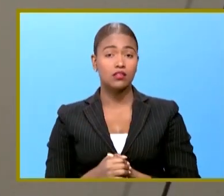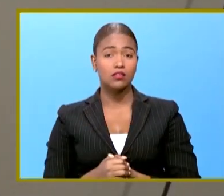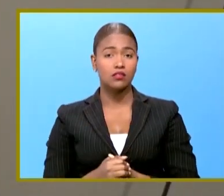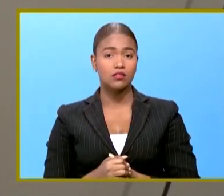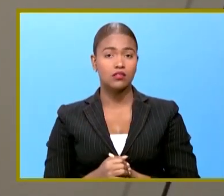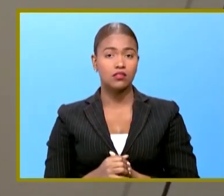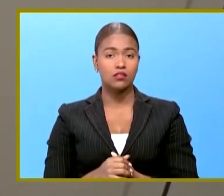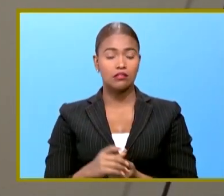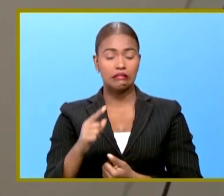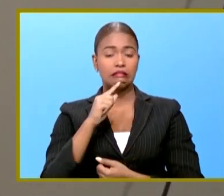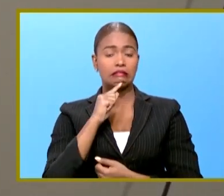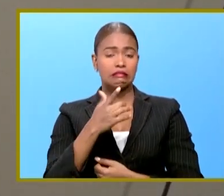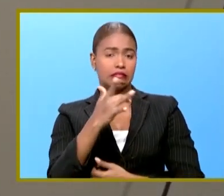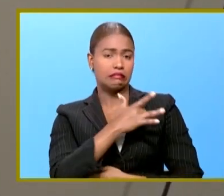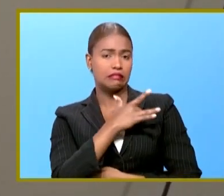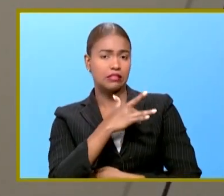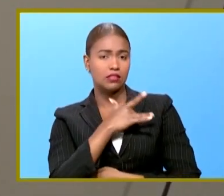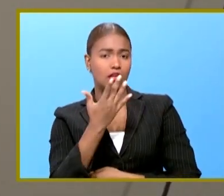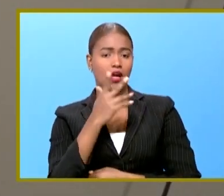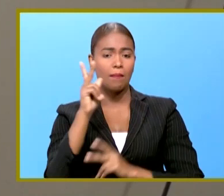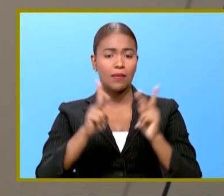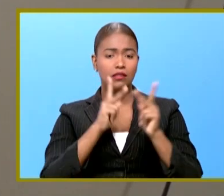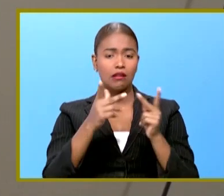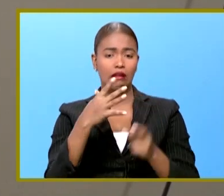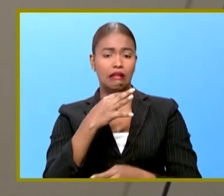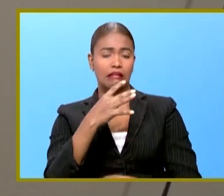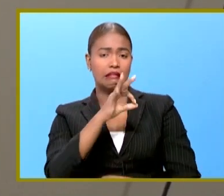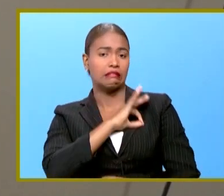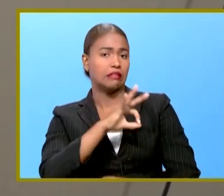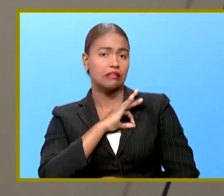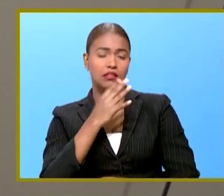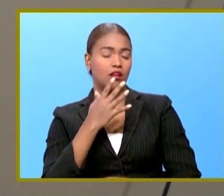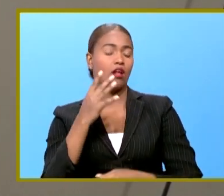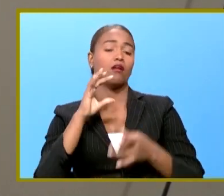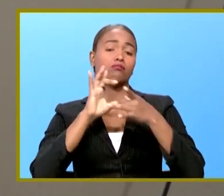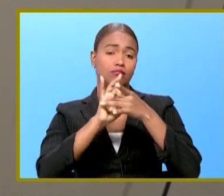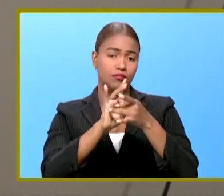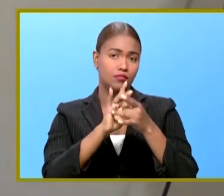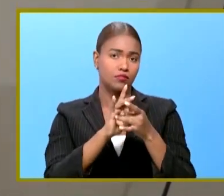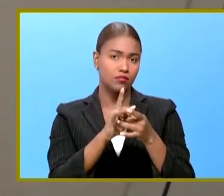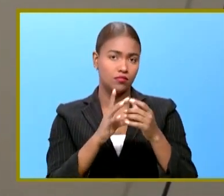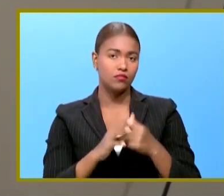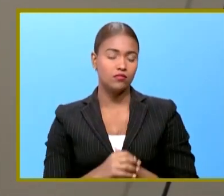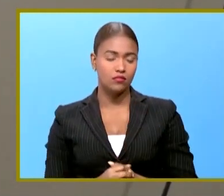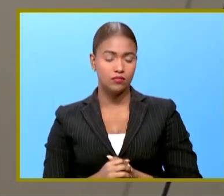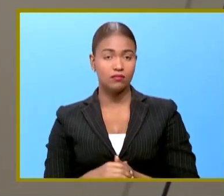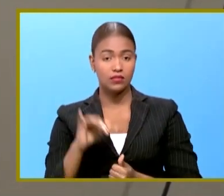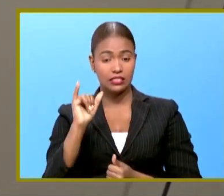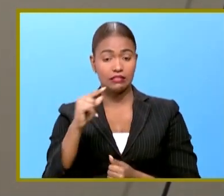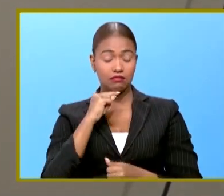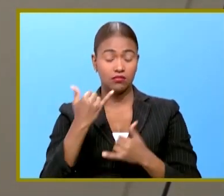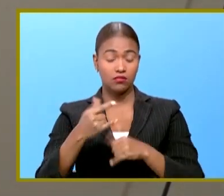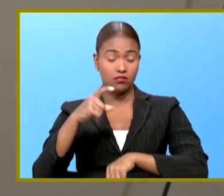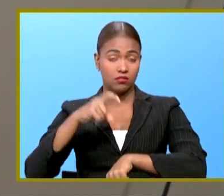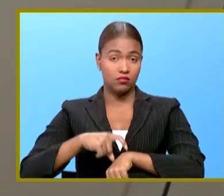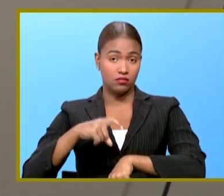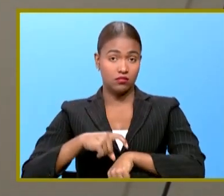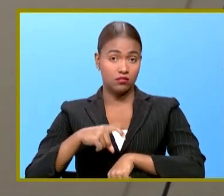de sincero y desinteresado acercamiento este es un momento